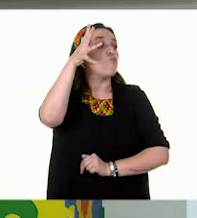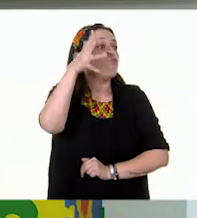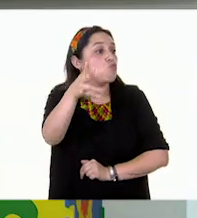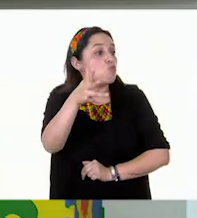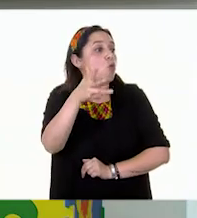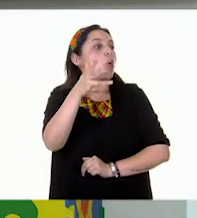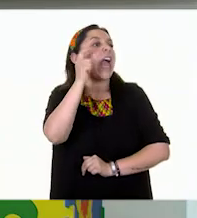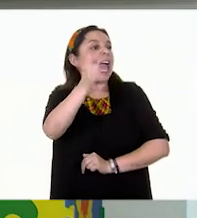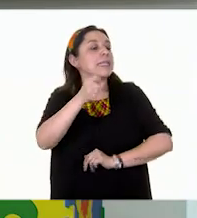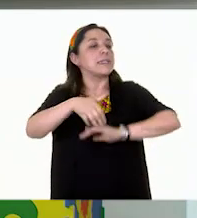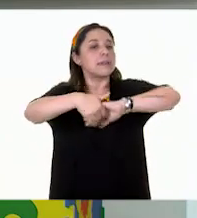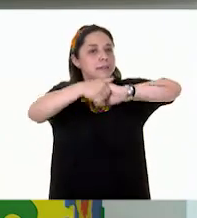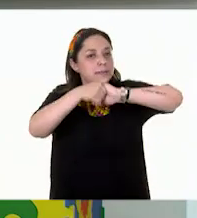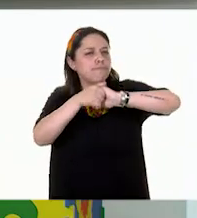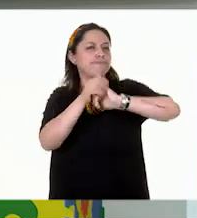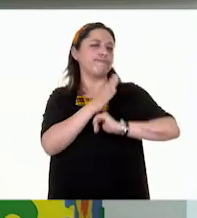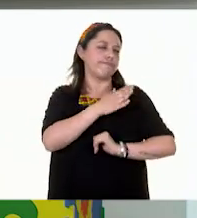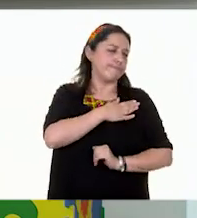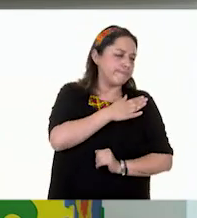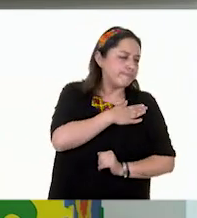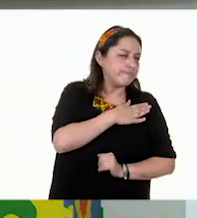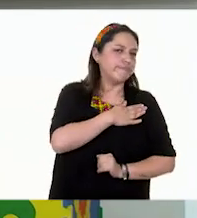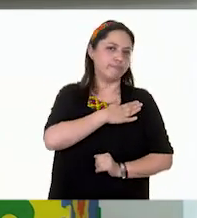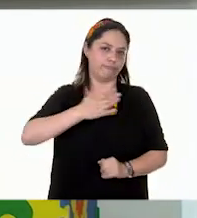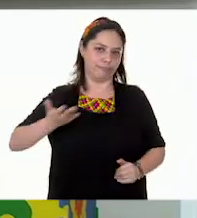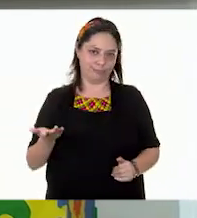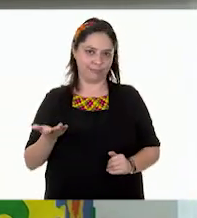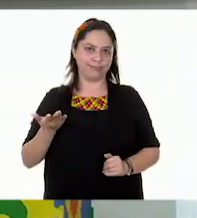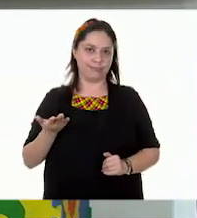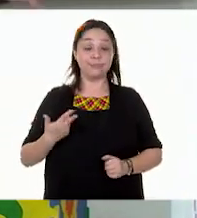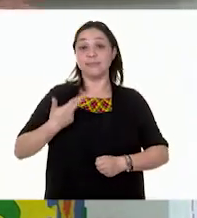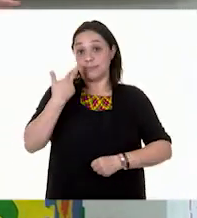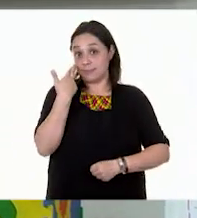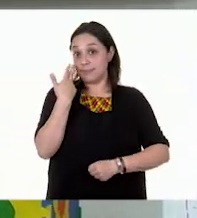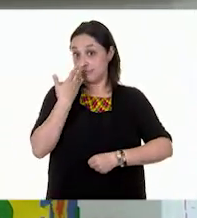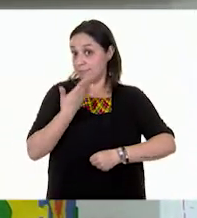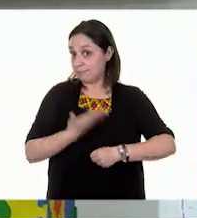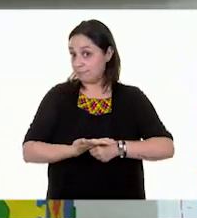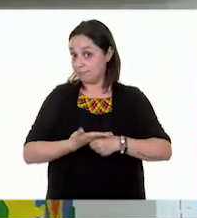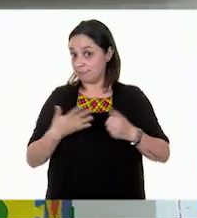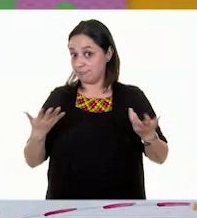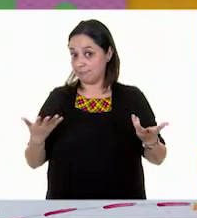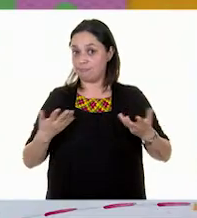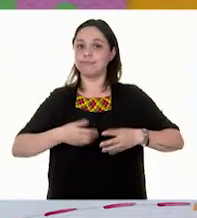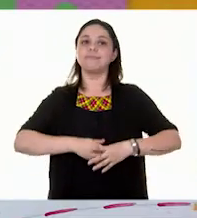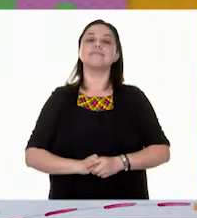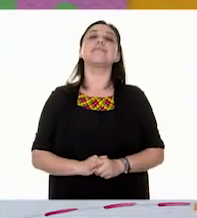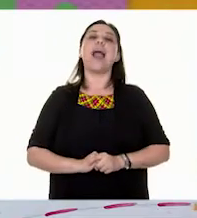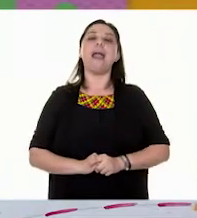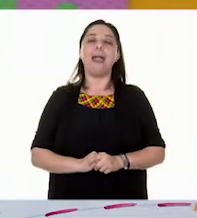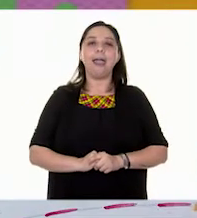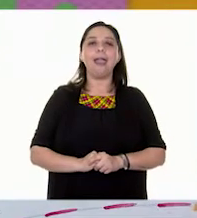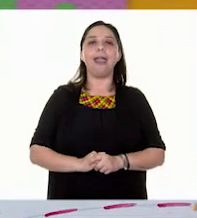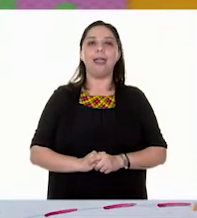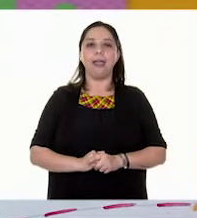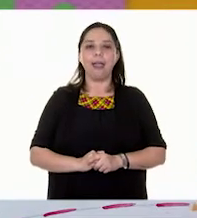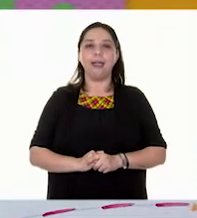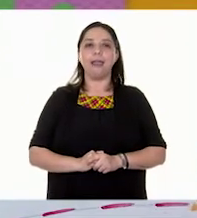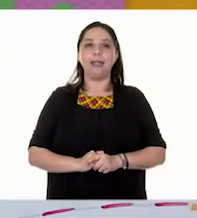y de generosidad, sobre todo de responsabilidad. ¡Ah! Entonces,